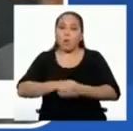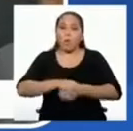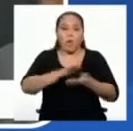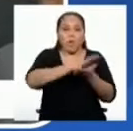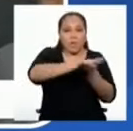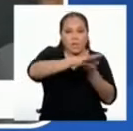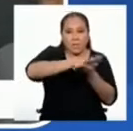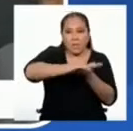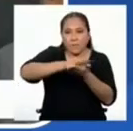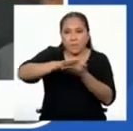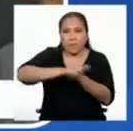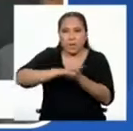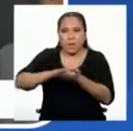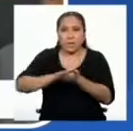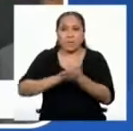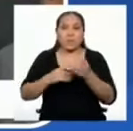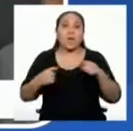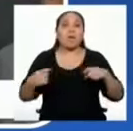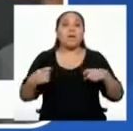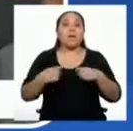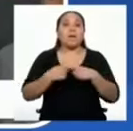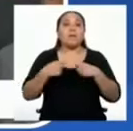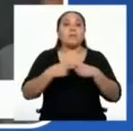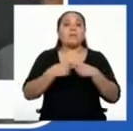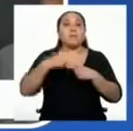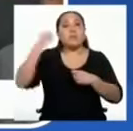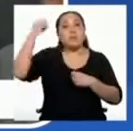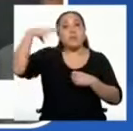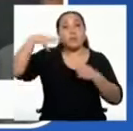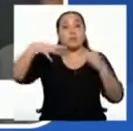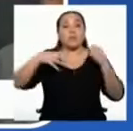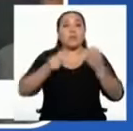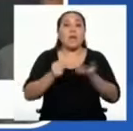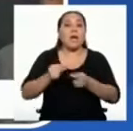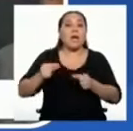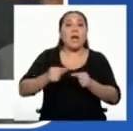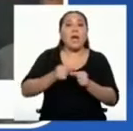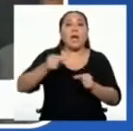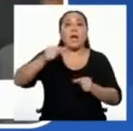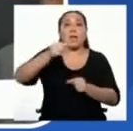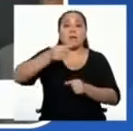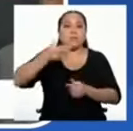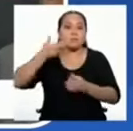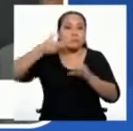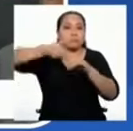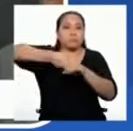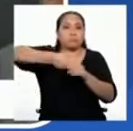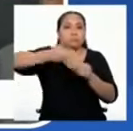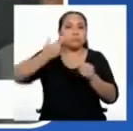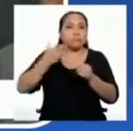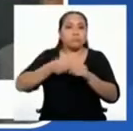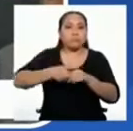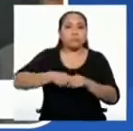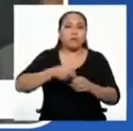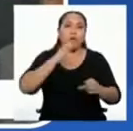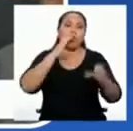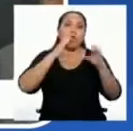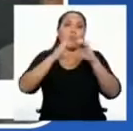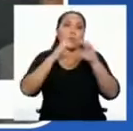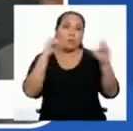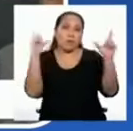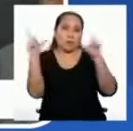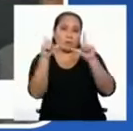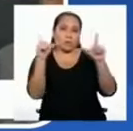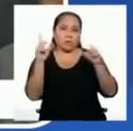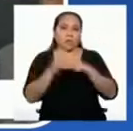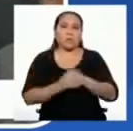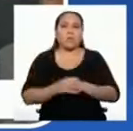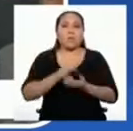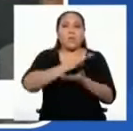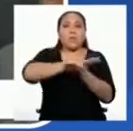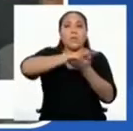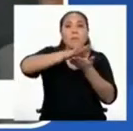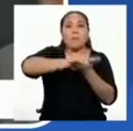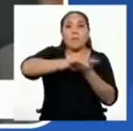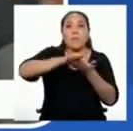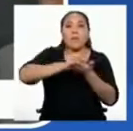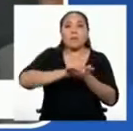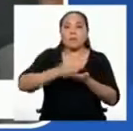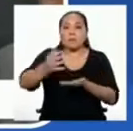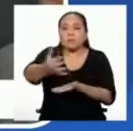saneamiento, energía eléctrica, gas, combustible, telecomunicaciones, limpieza,